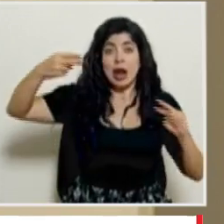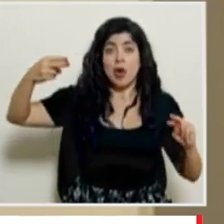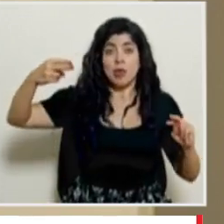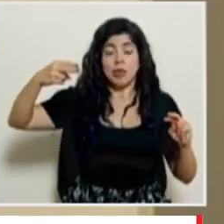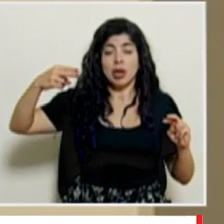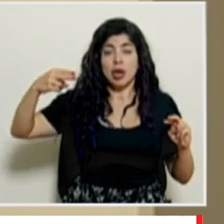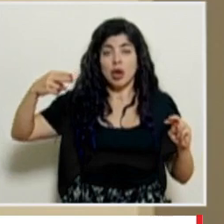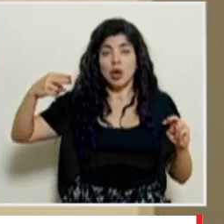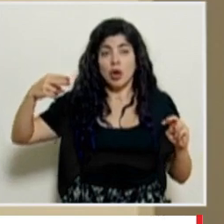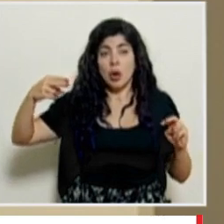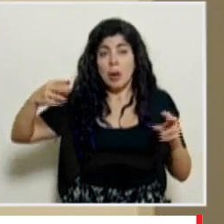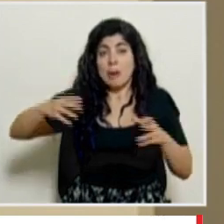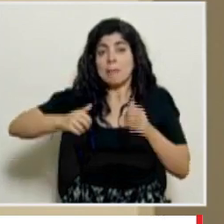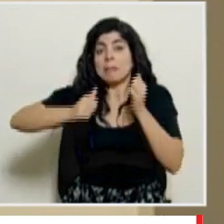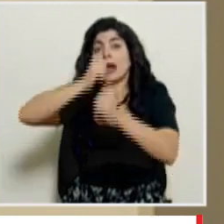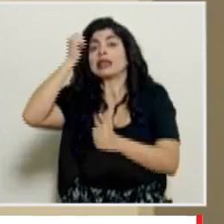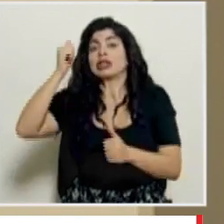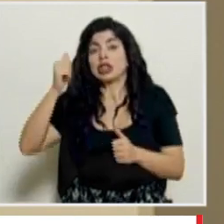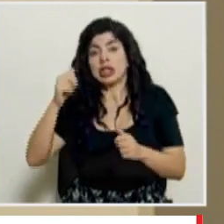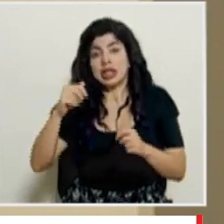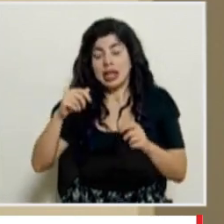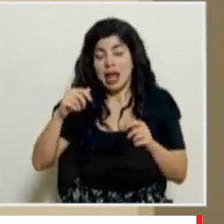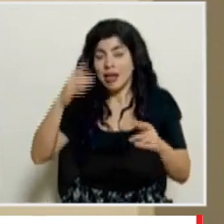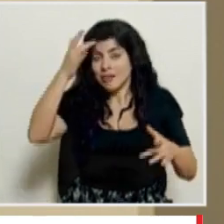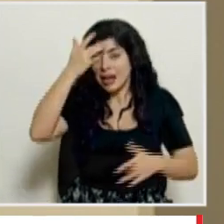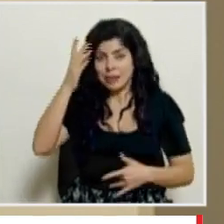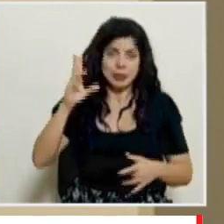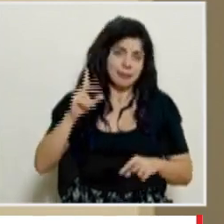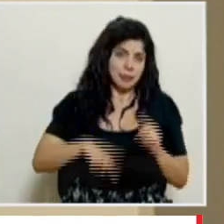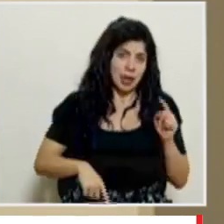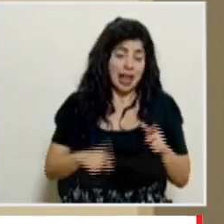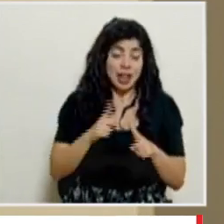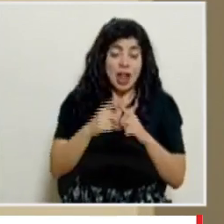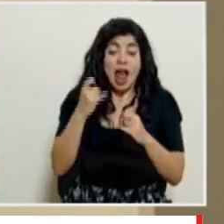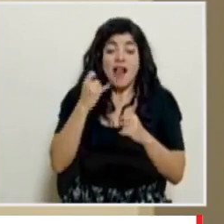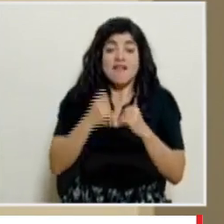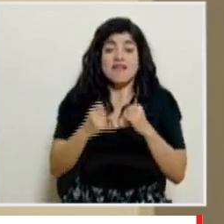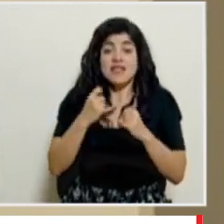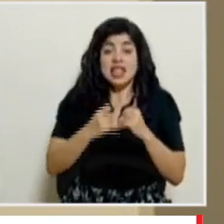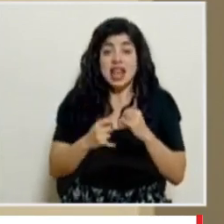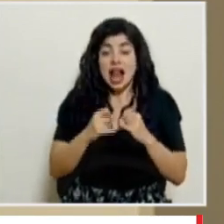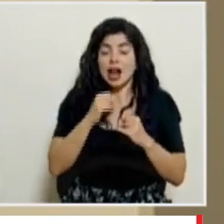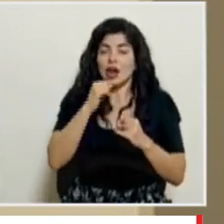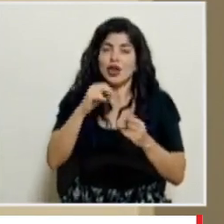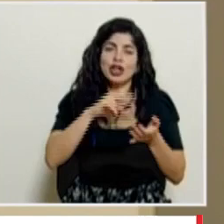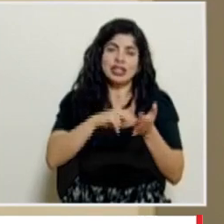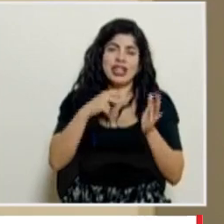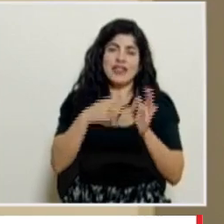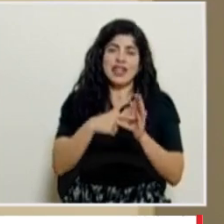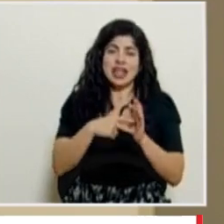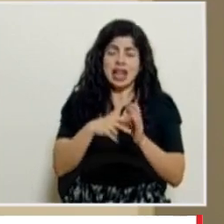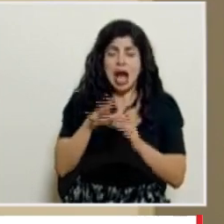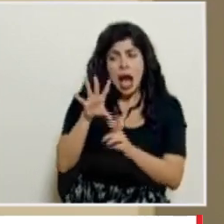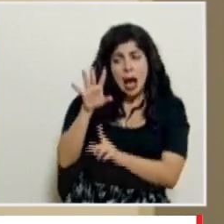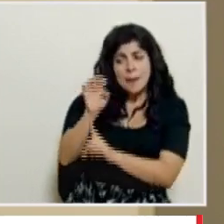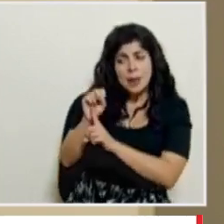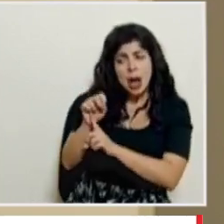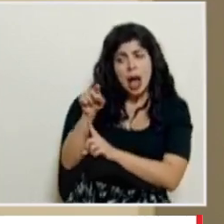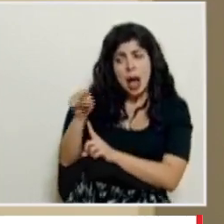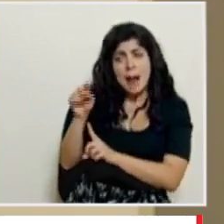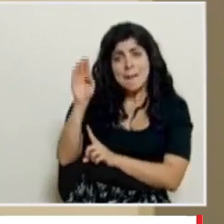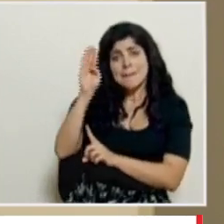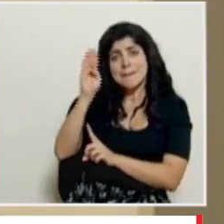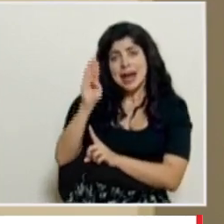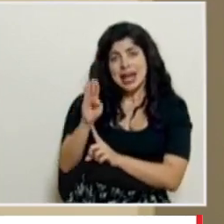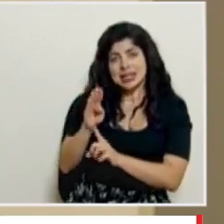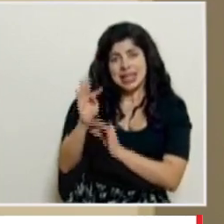porcentaje mayor de todos los casos entonces al final no significa que el hecho de que se haya detectado la cepa